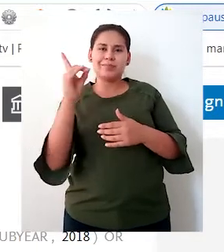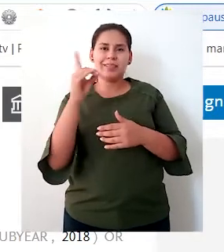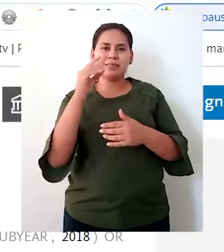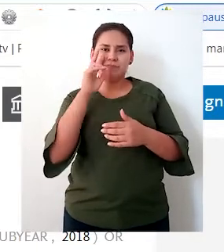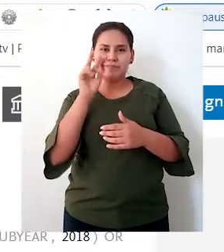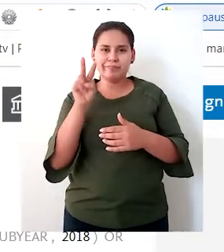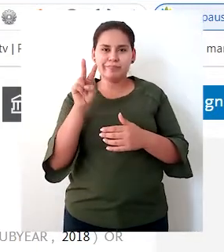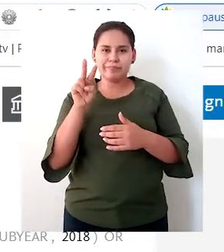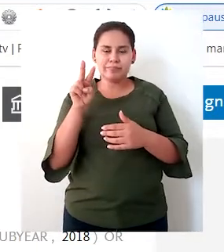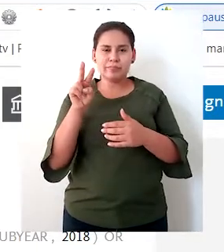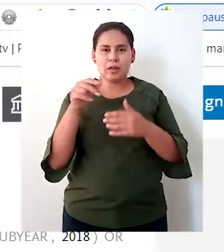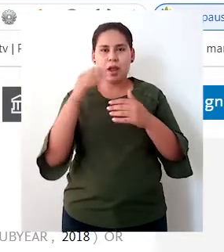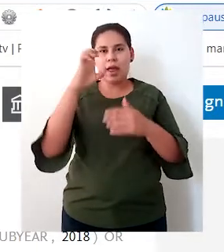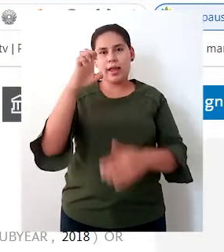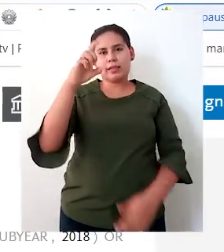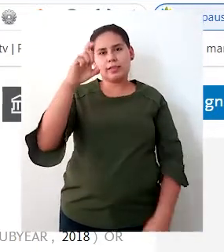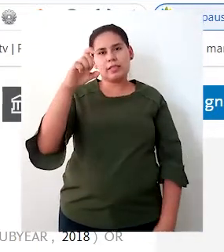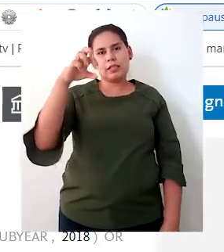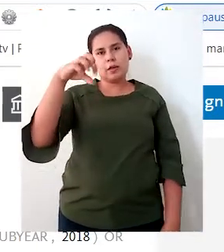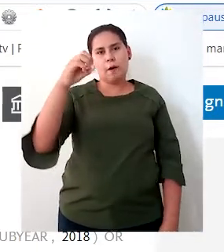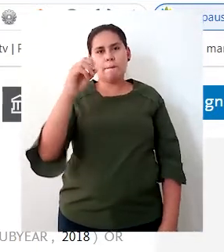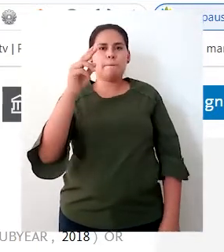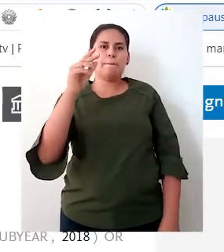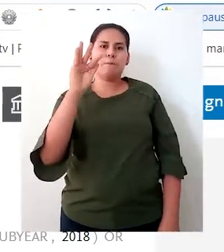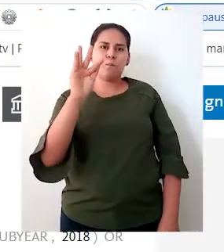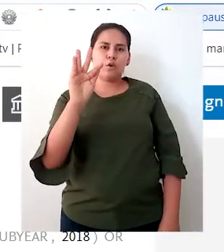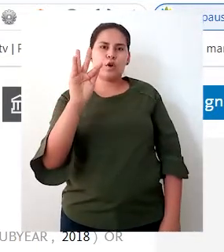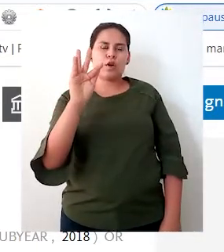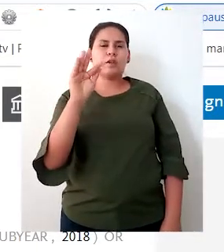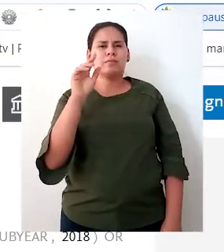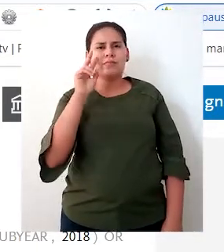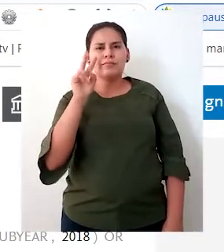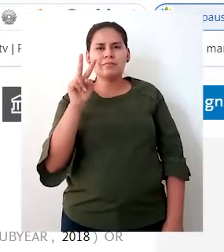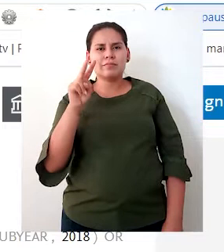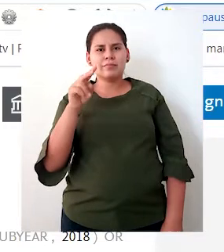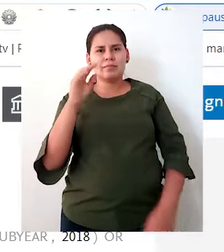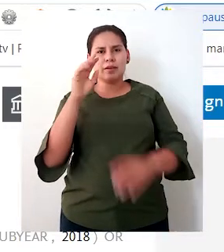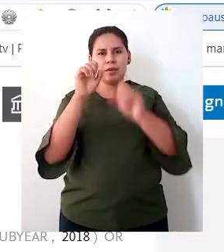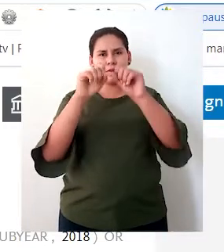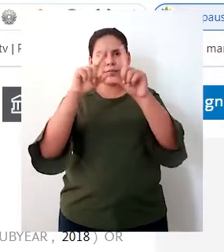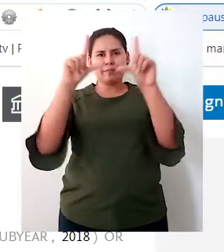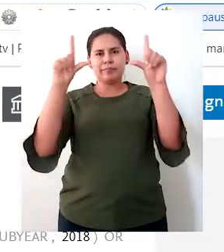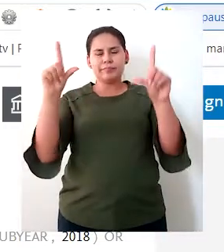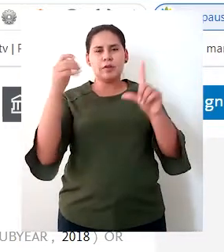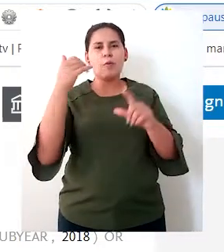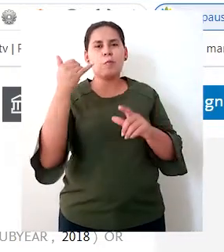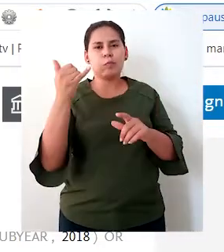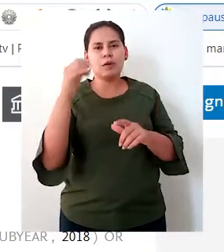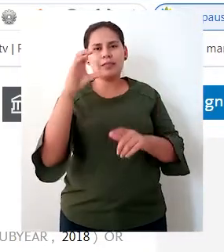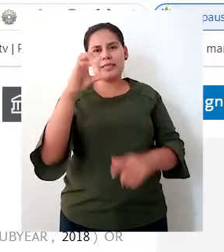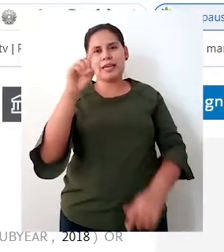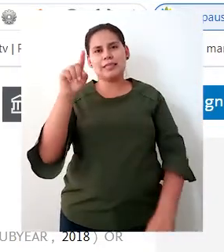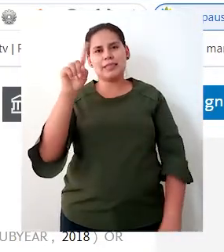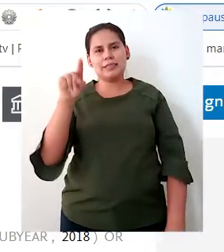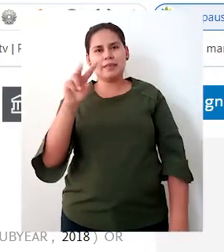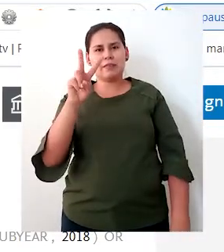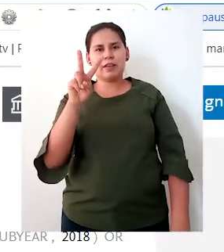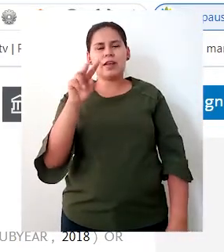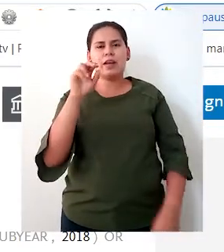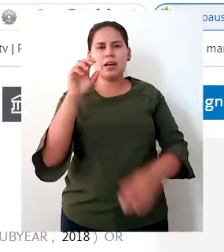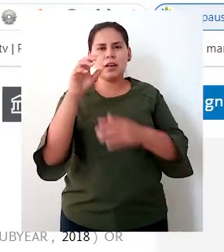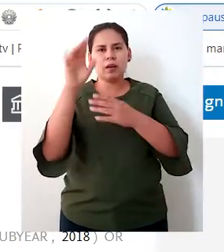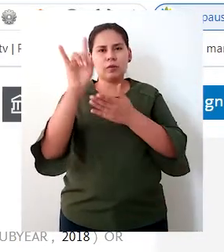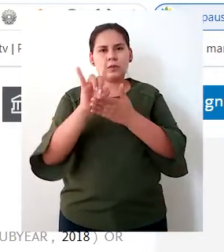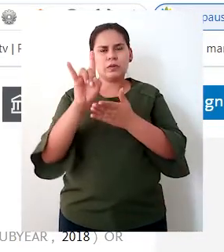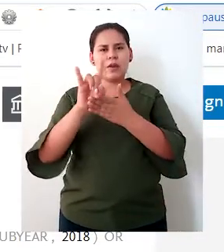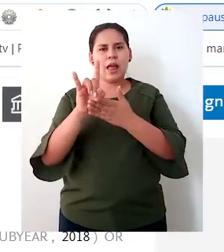opción que dice Export o en algunos casos, como lo podemos ver en pantalla, dice CSV Export. Pero esto